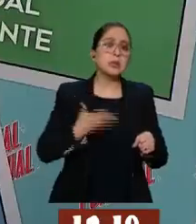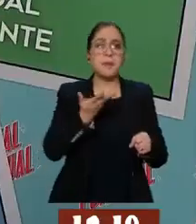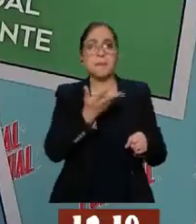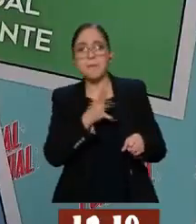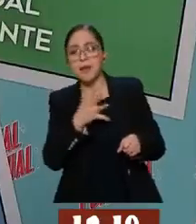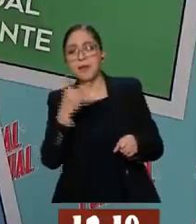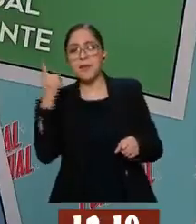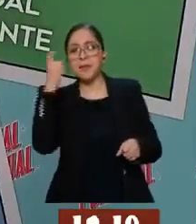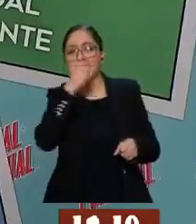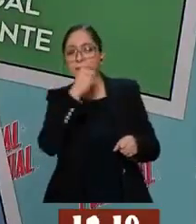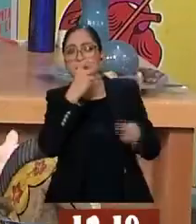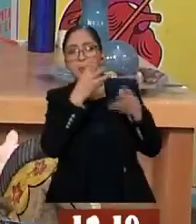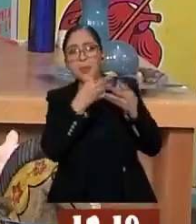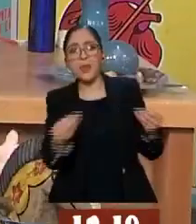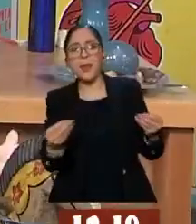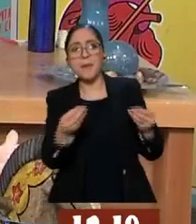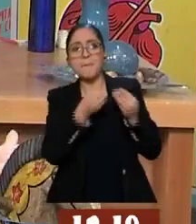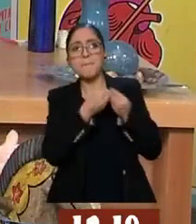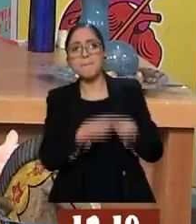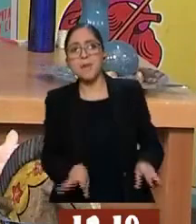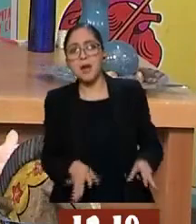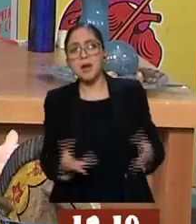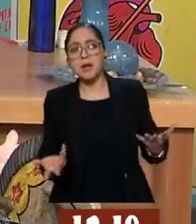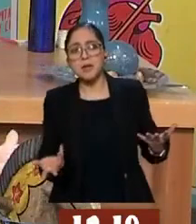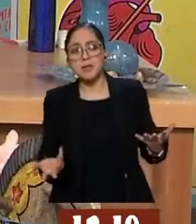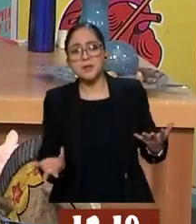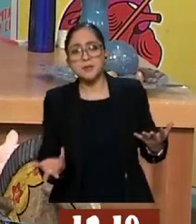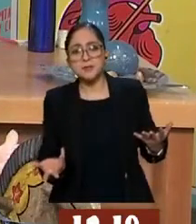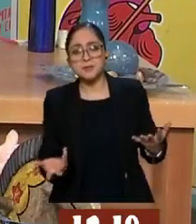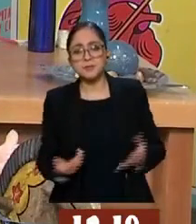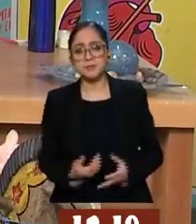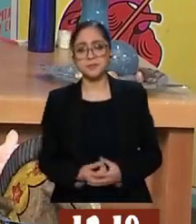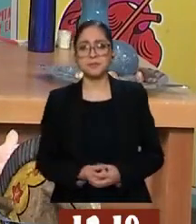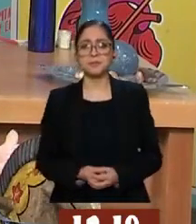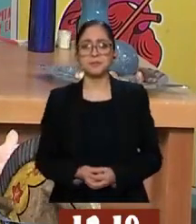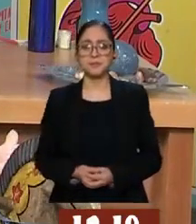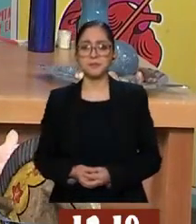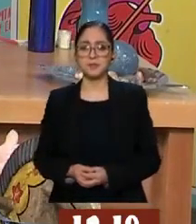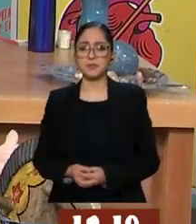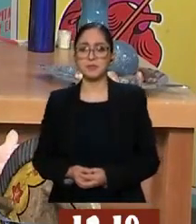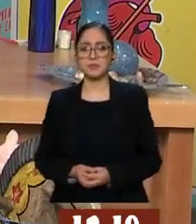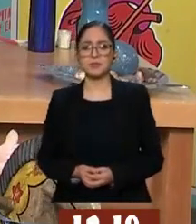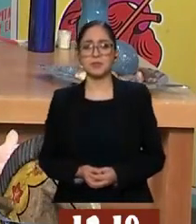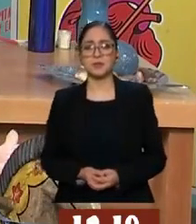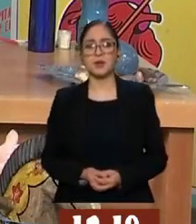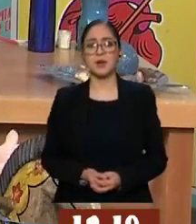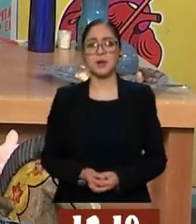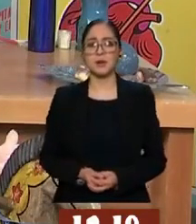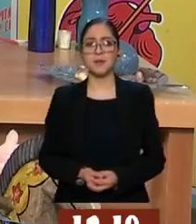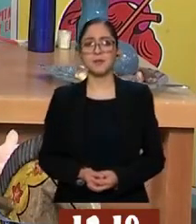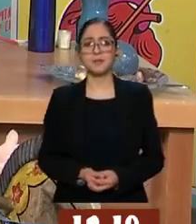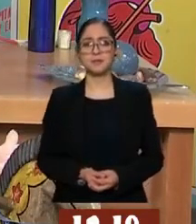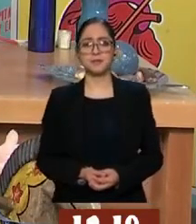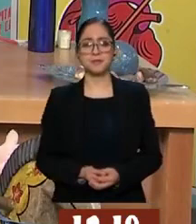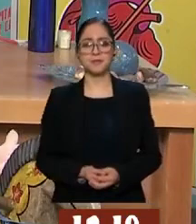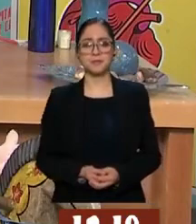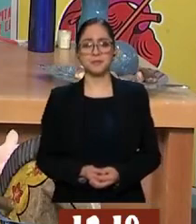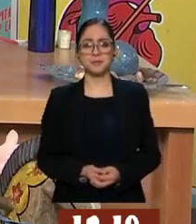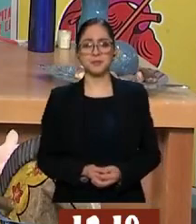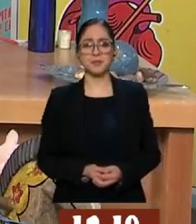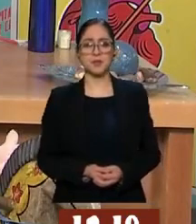congelada y se descontonga? El la textura, ¿no? Bueno, sí, pues, a nivel